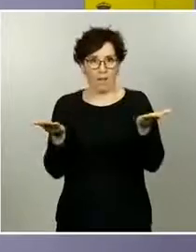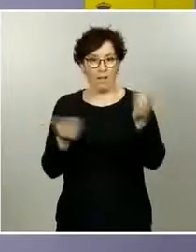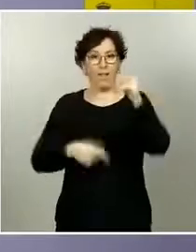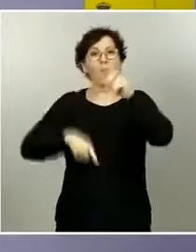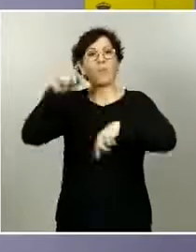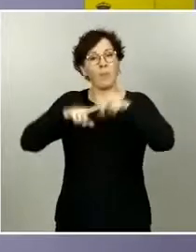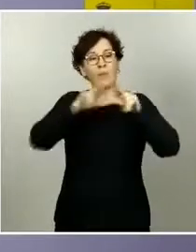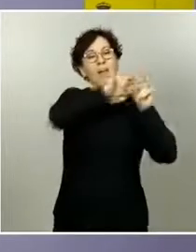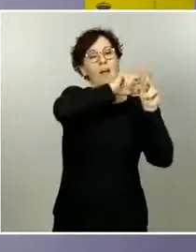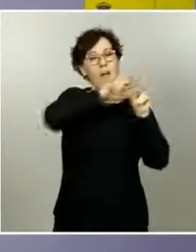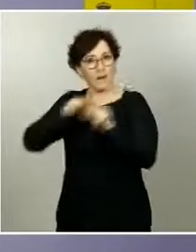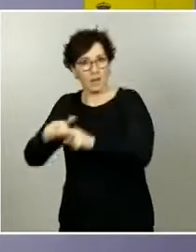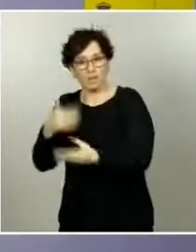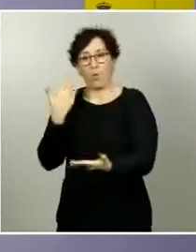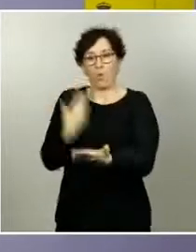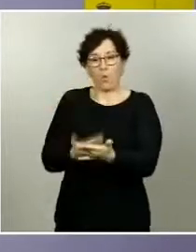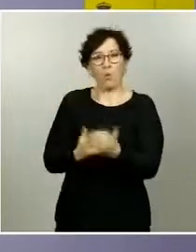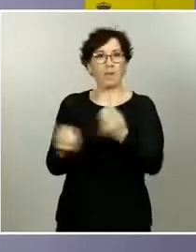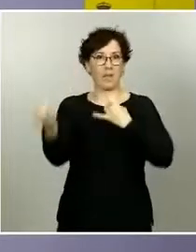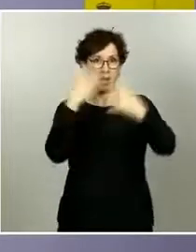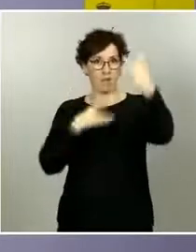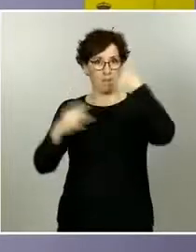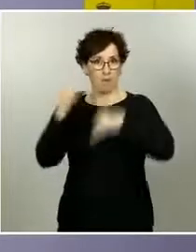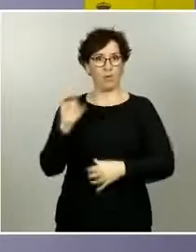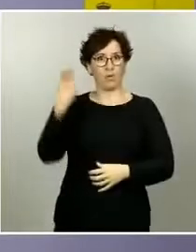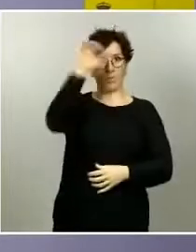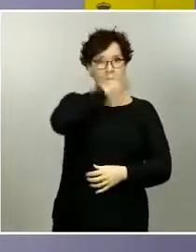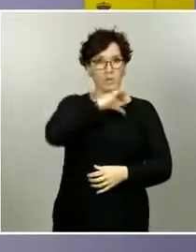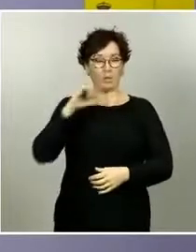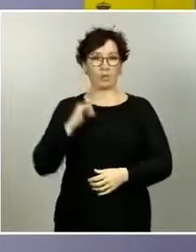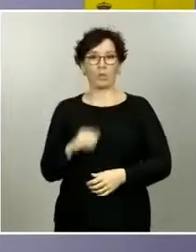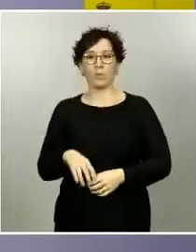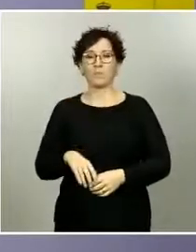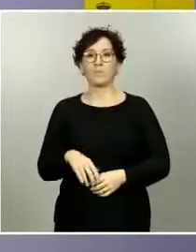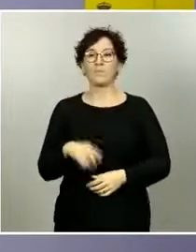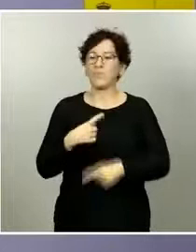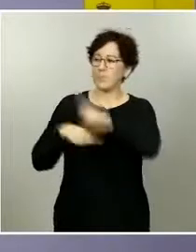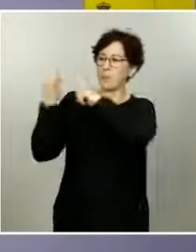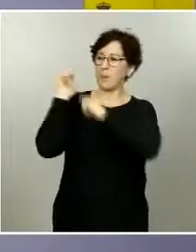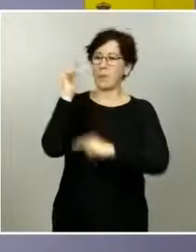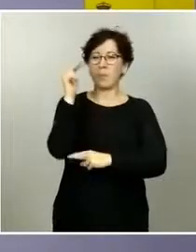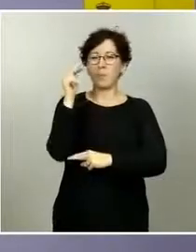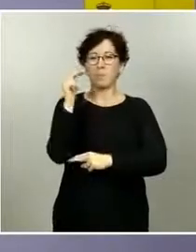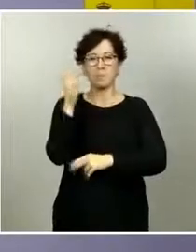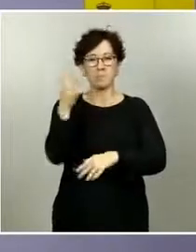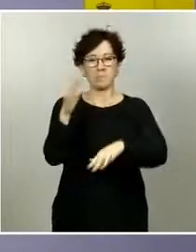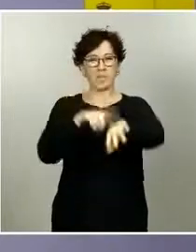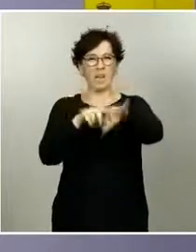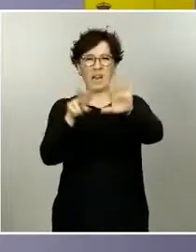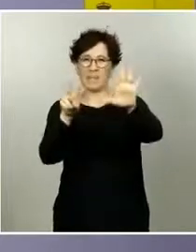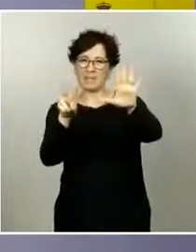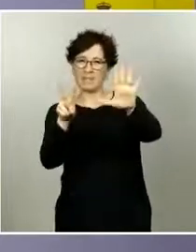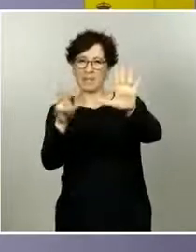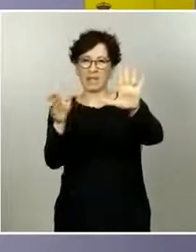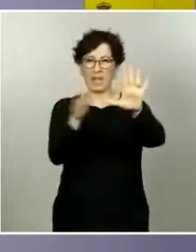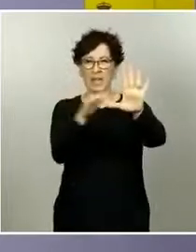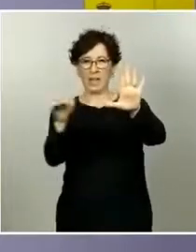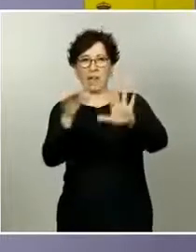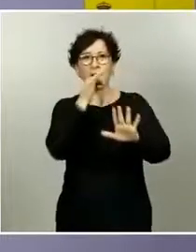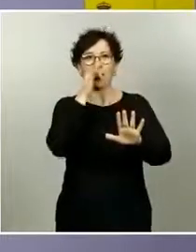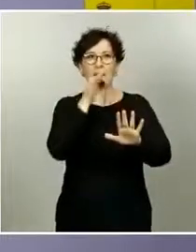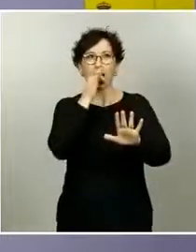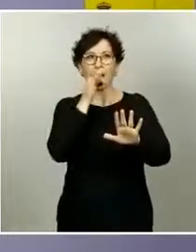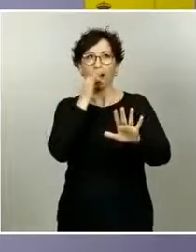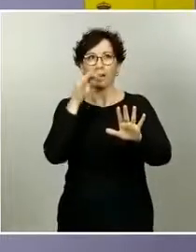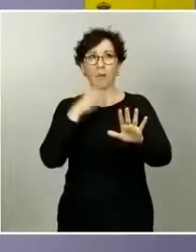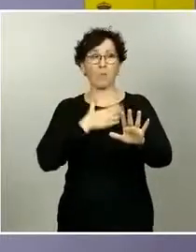una rueda de prensa para comunicar las decisiones adoptadas en función del análisis técnico de la documentación presentada. El viernes